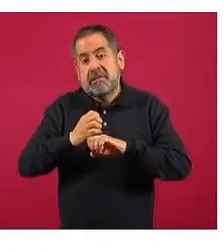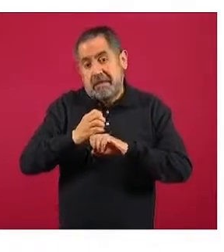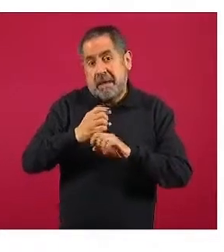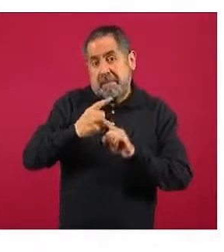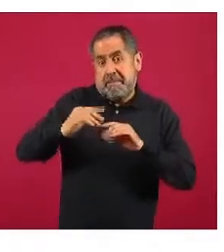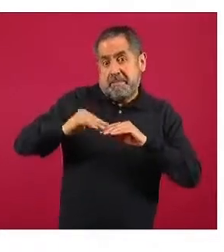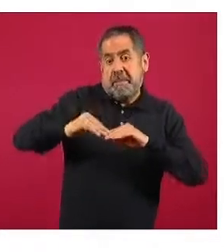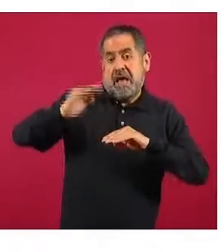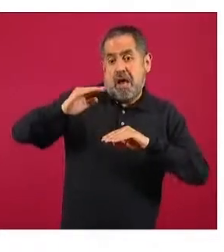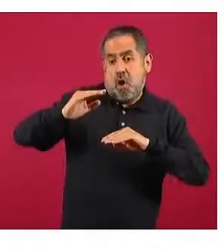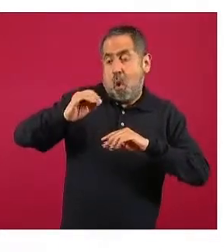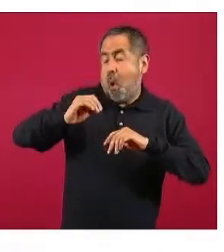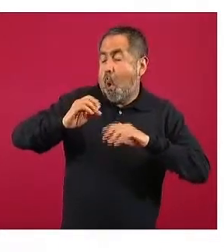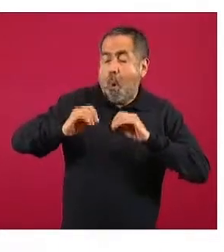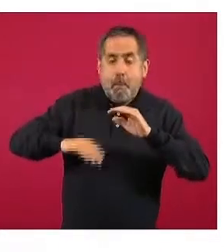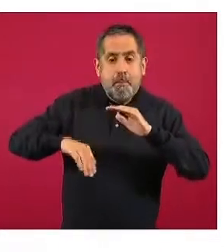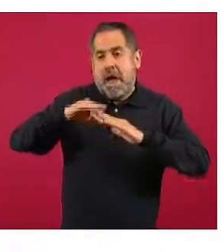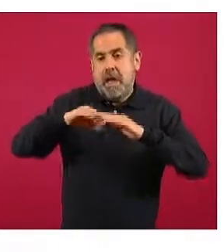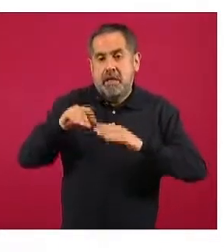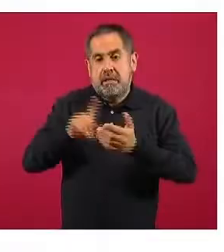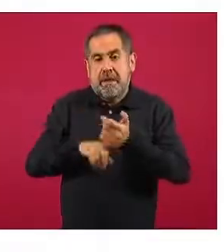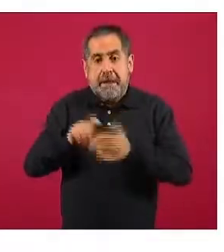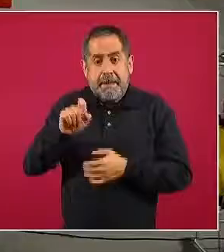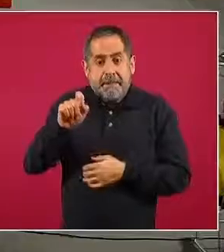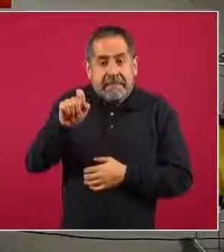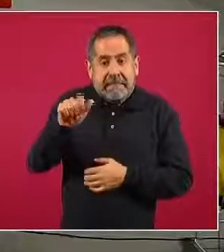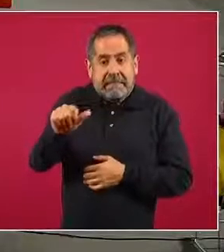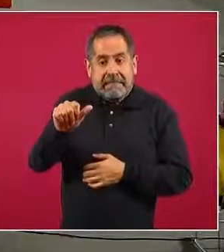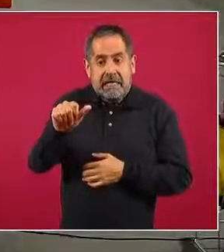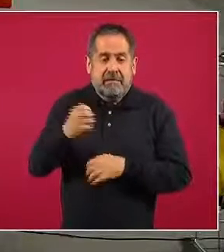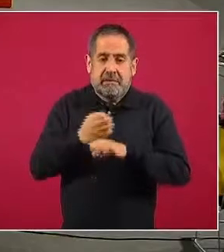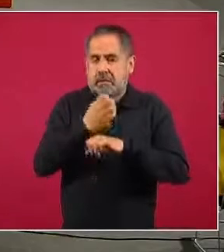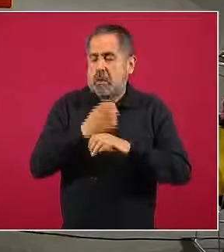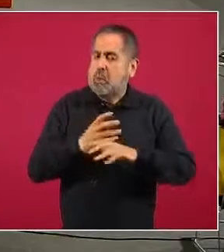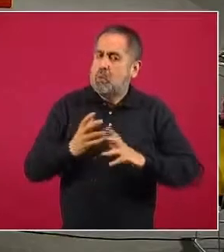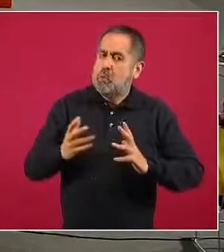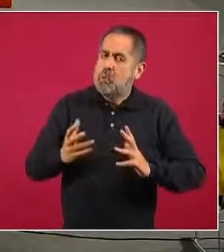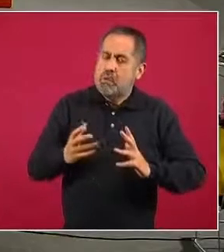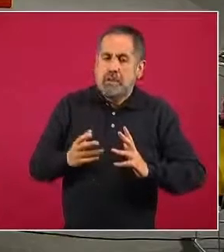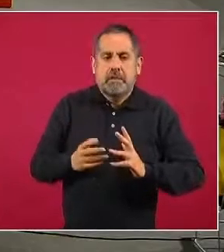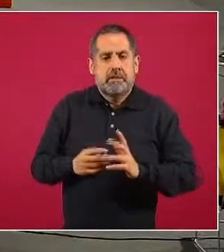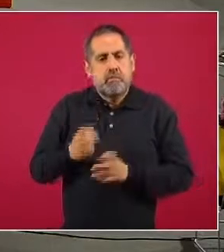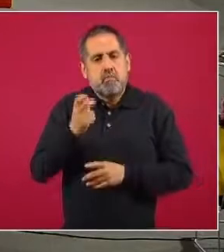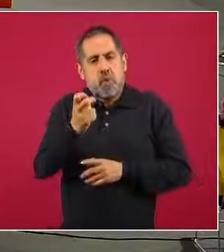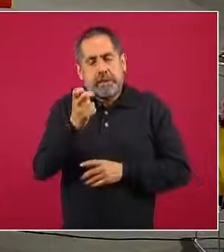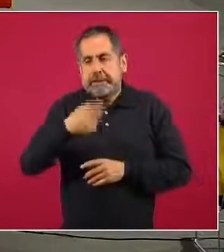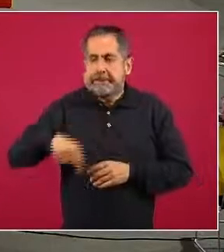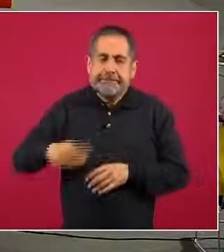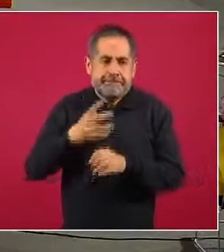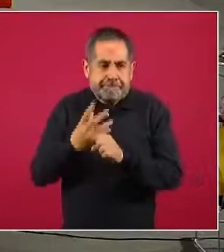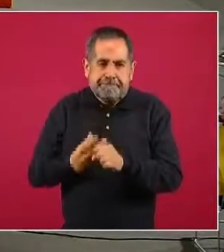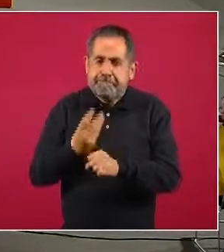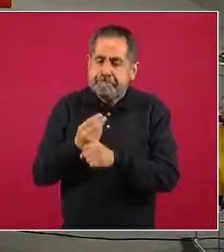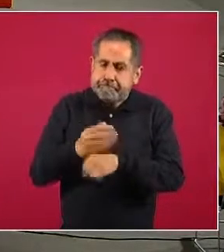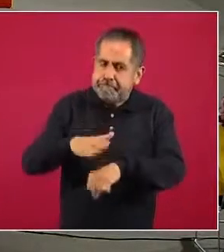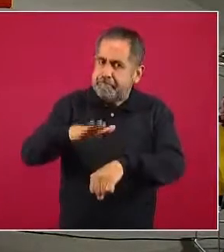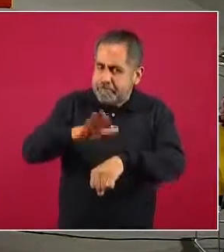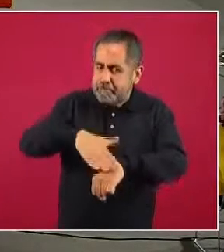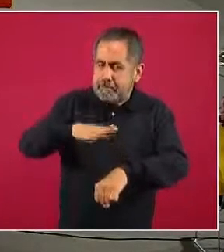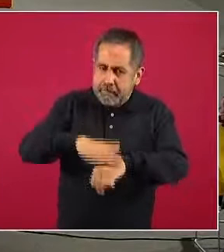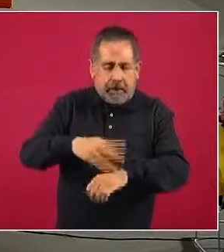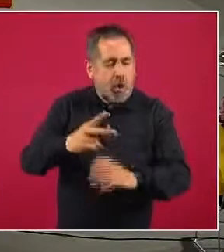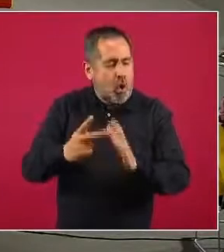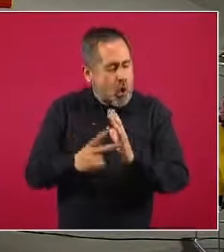o máximos, 26 de ellas, lo cual nos lleva a seguir reforzando la invitación a la